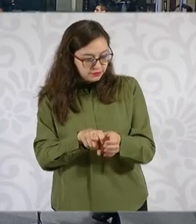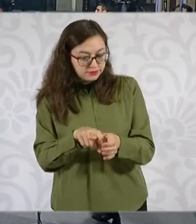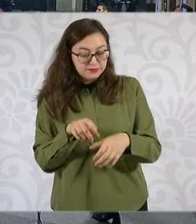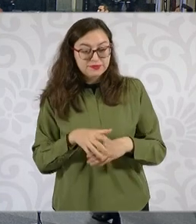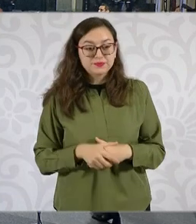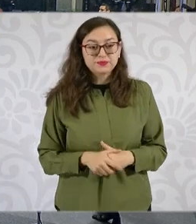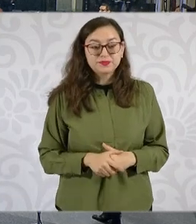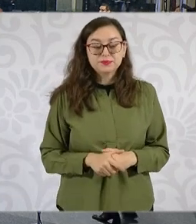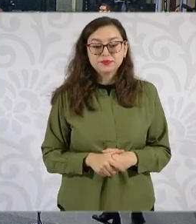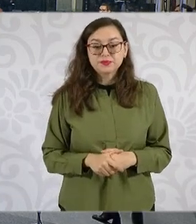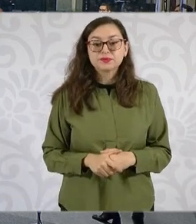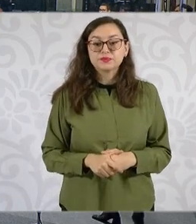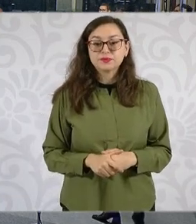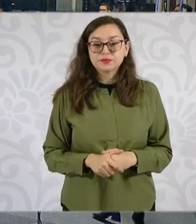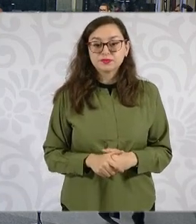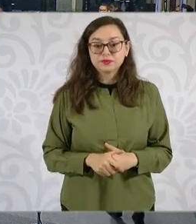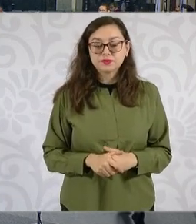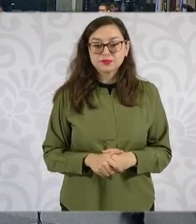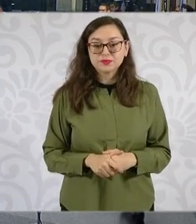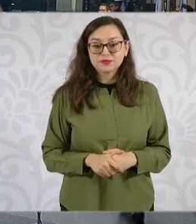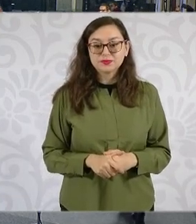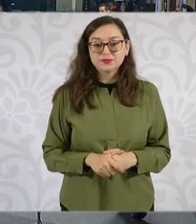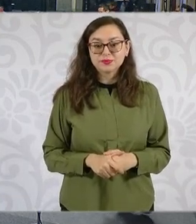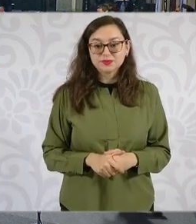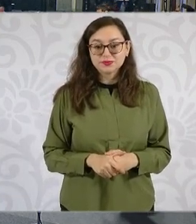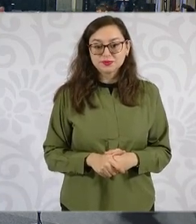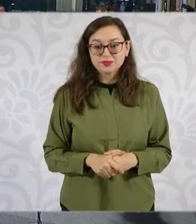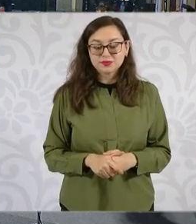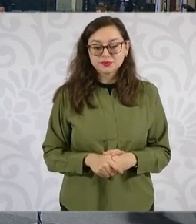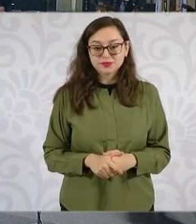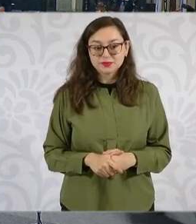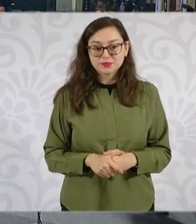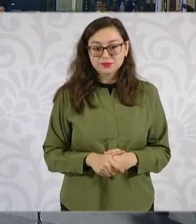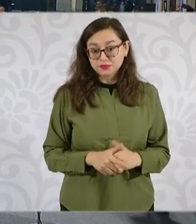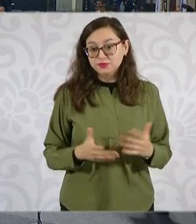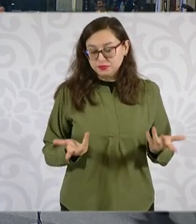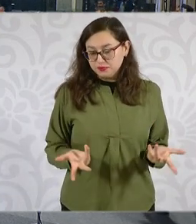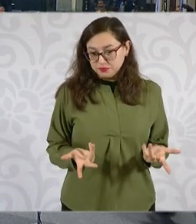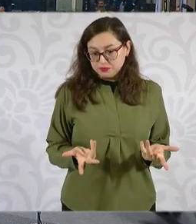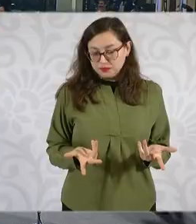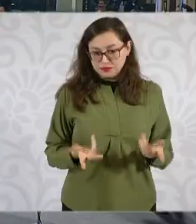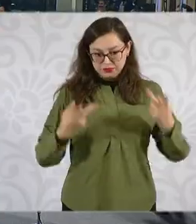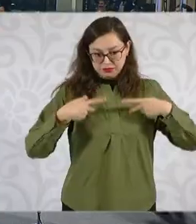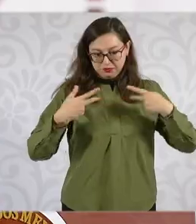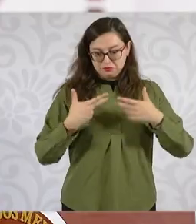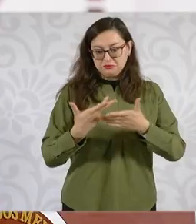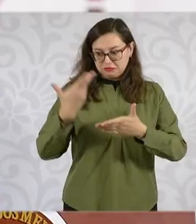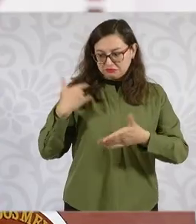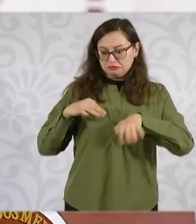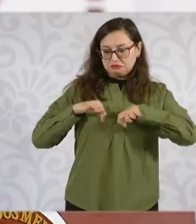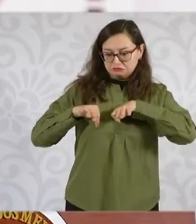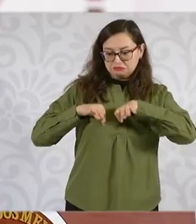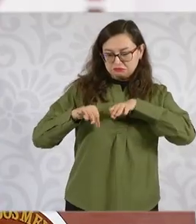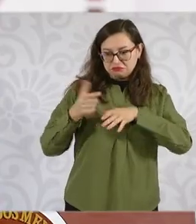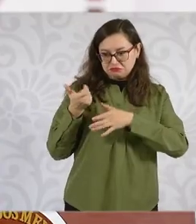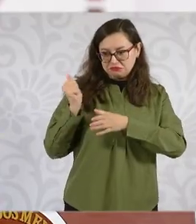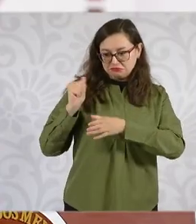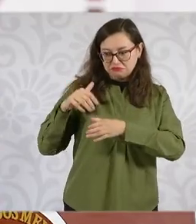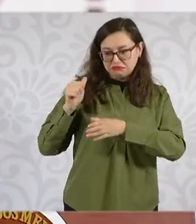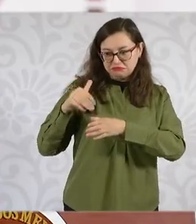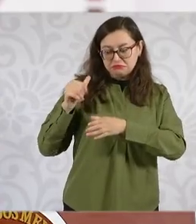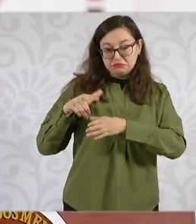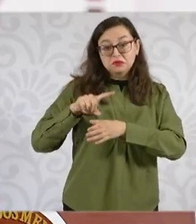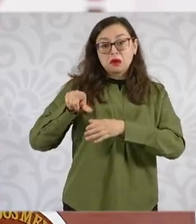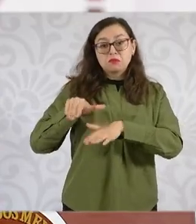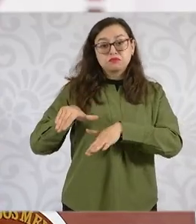Sí, hay trabajadores que están no activos y que van a poder reactivarse. En el